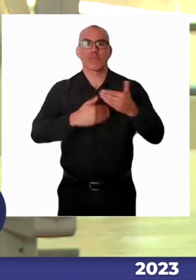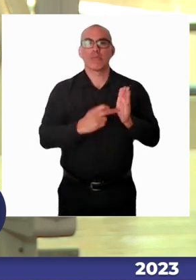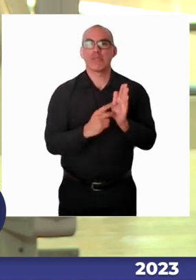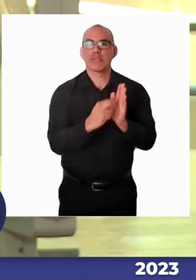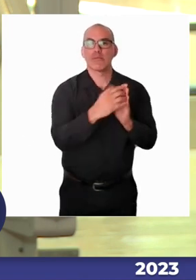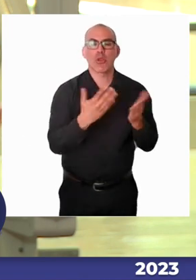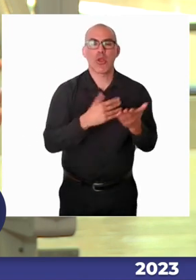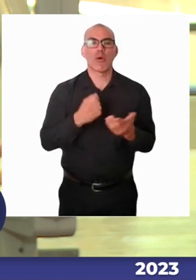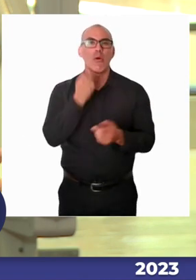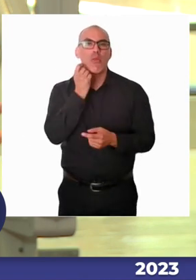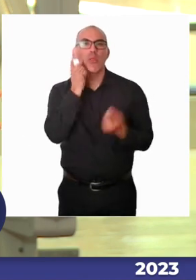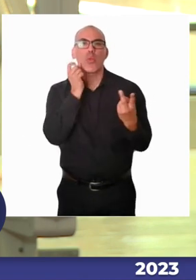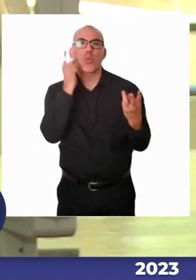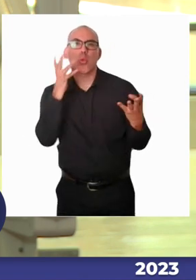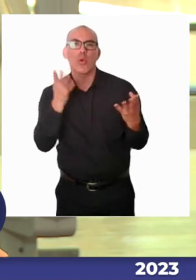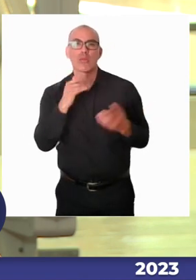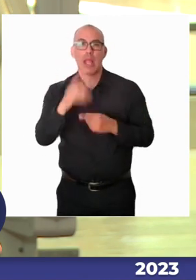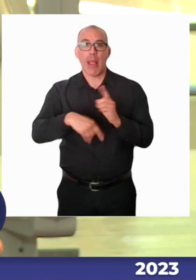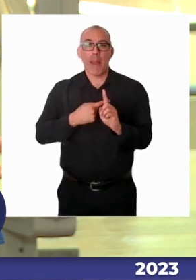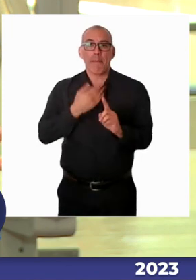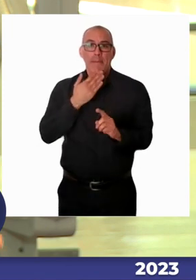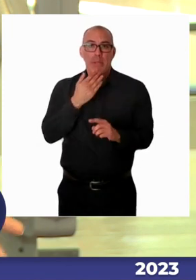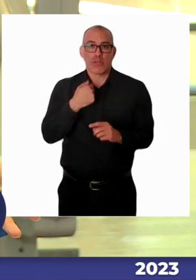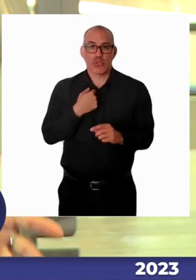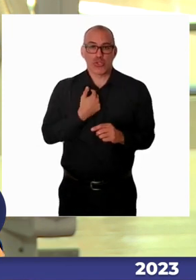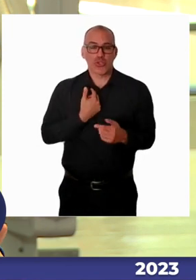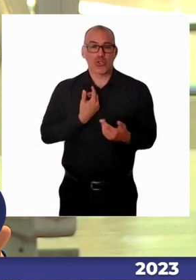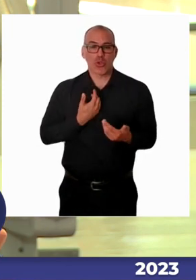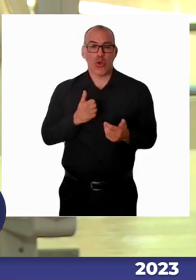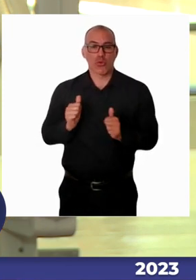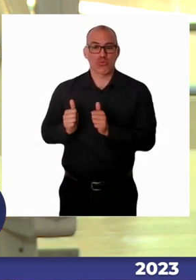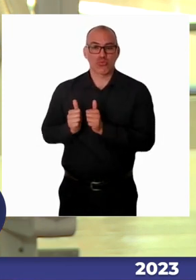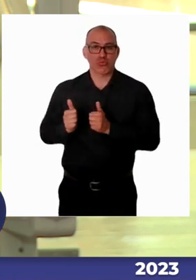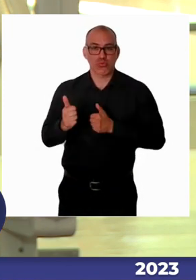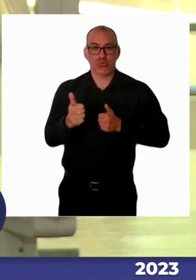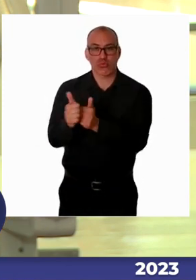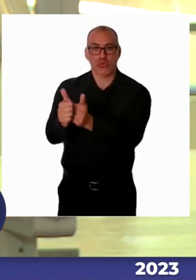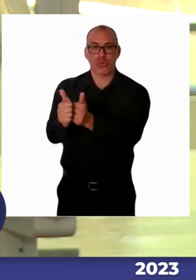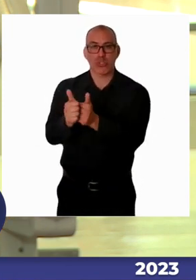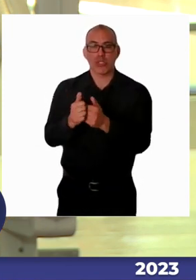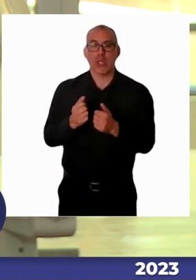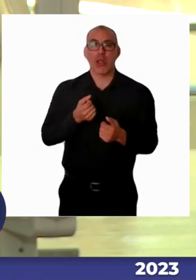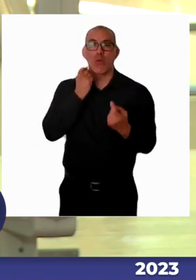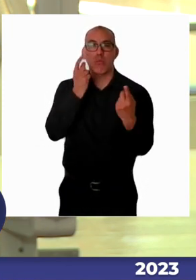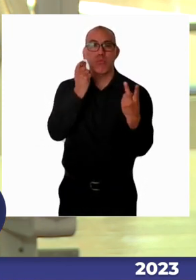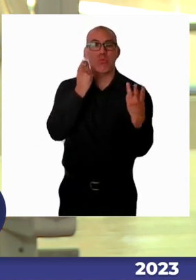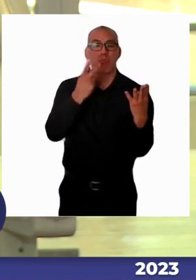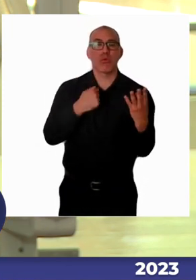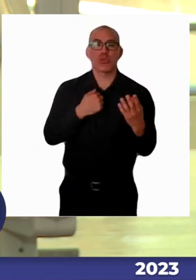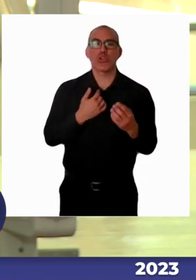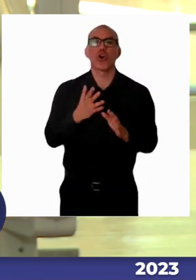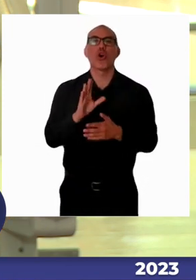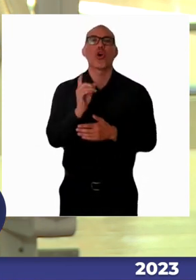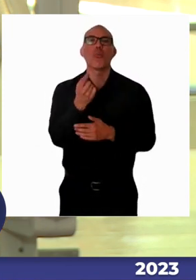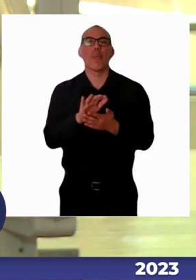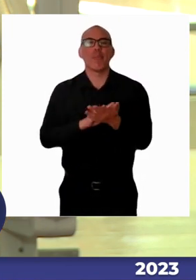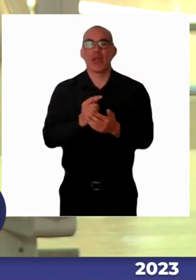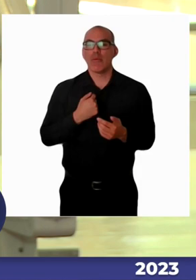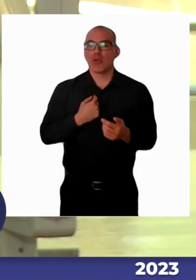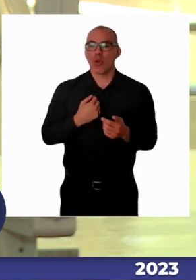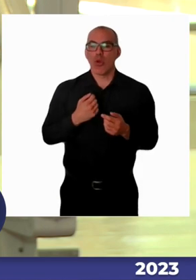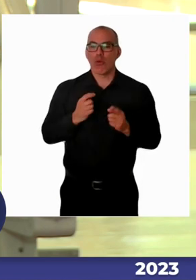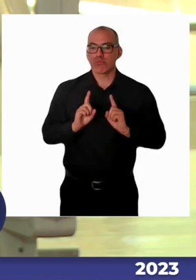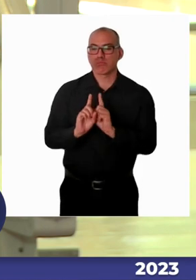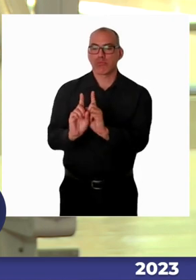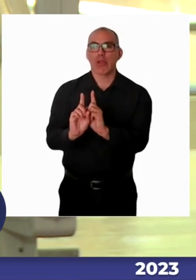y para la sociedad en conjunto, de entender quizás eso que yo escribí, que la neurodiversidad tenemos que entenderla como un